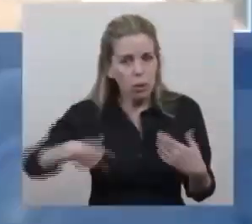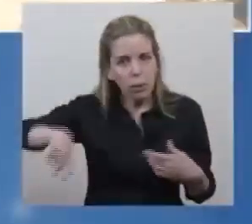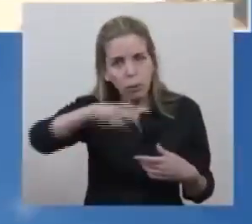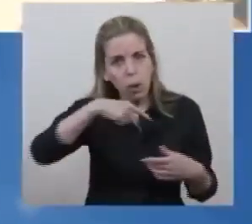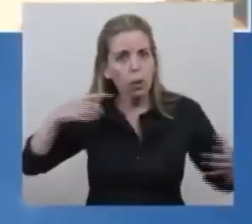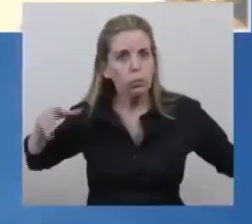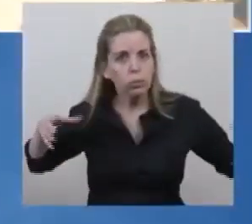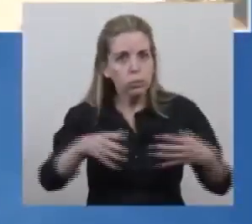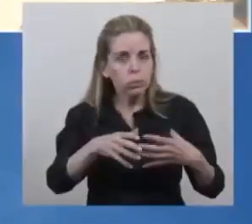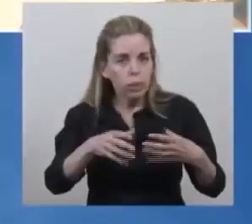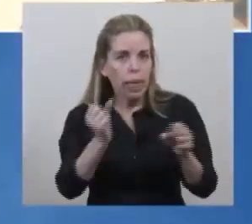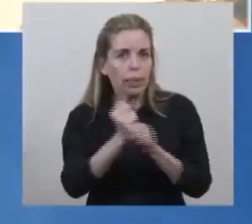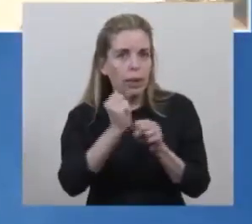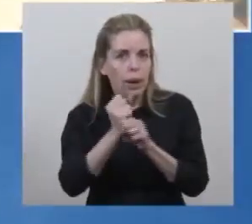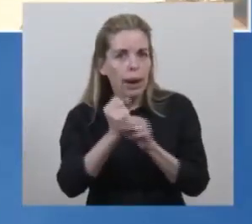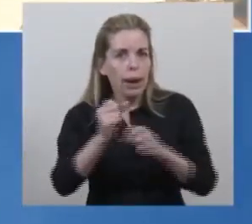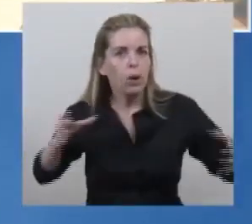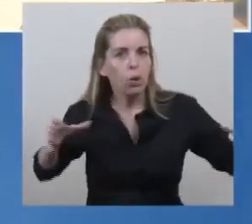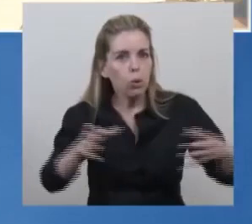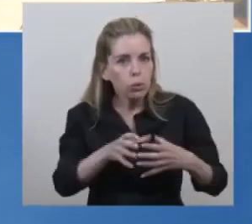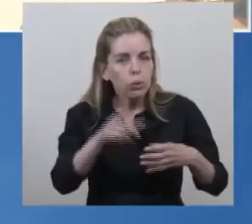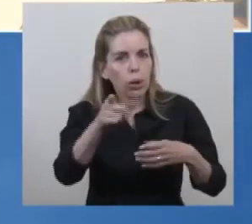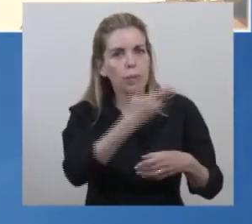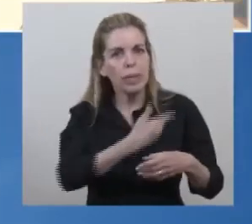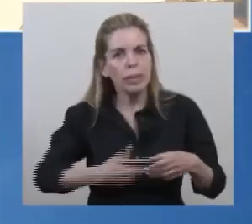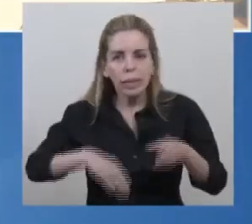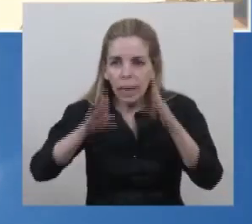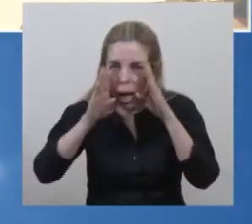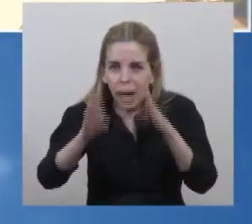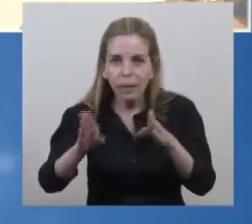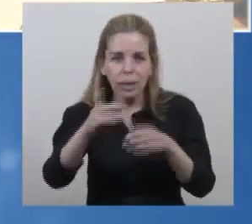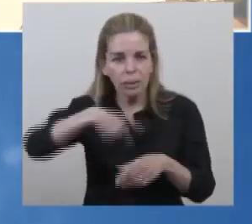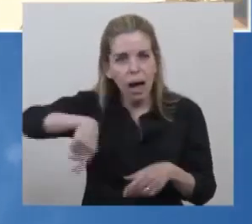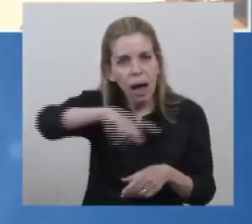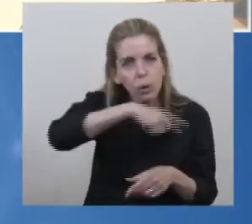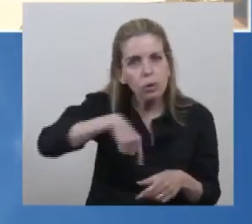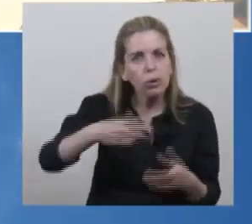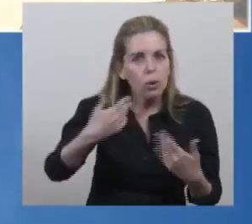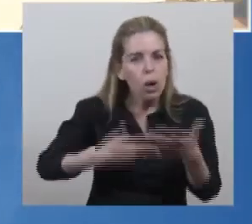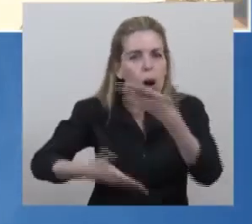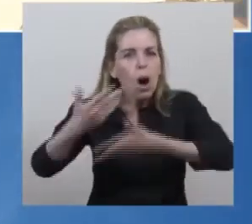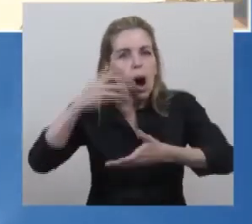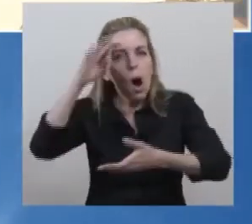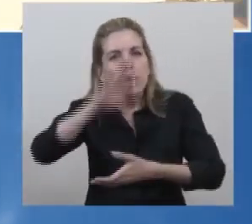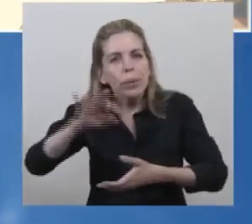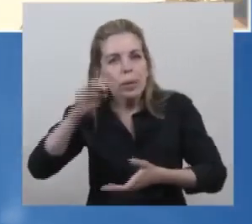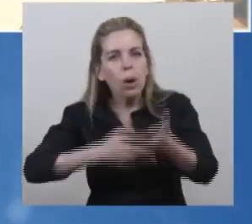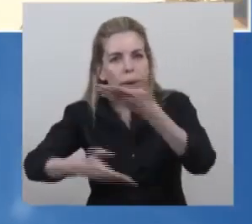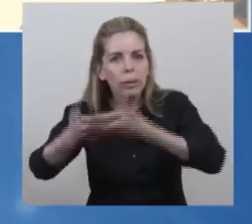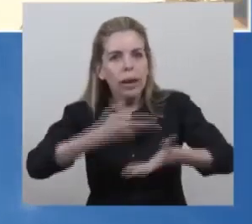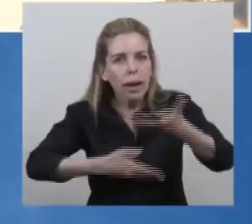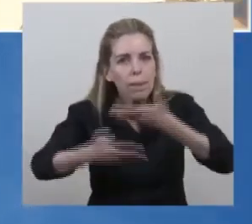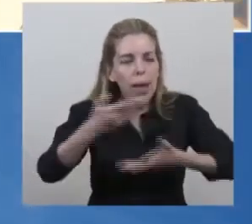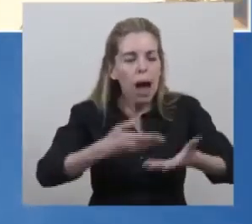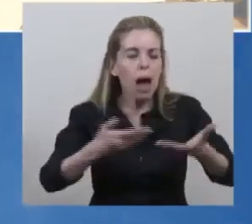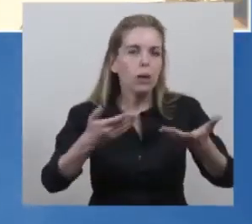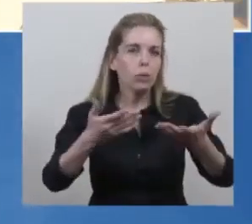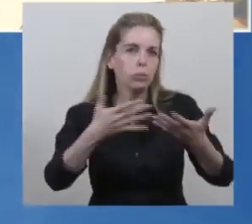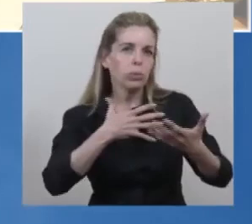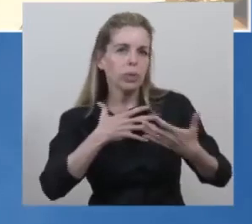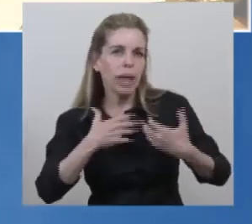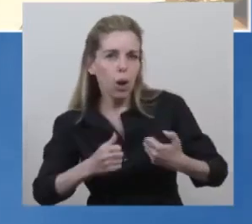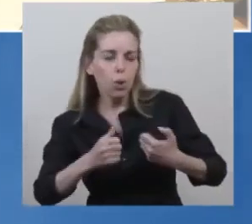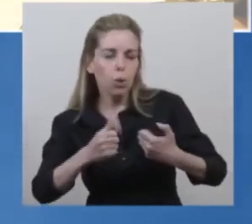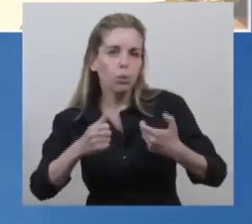construir agendas juntos, de ser escuchados, de poder intercambiar también uniendo los sistemas de salud, el